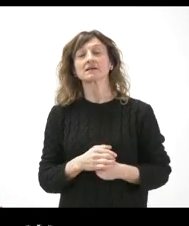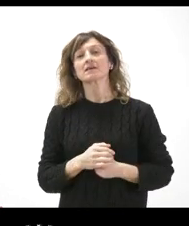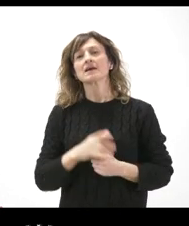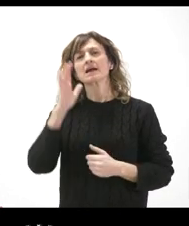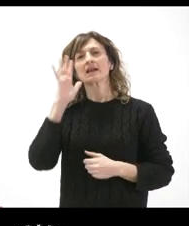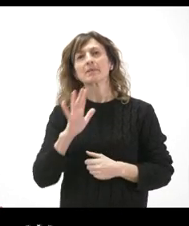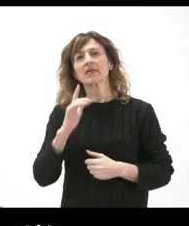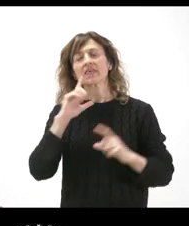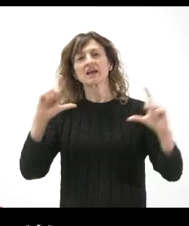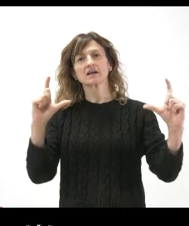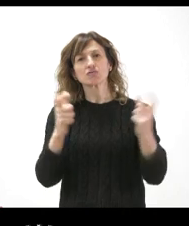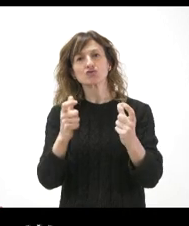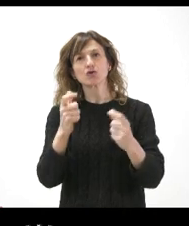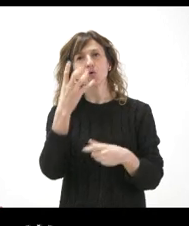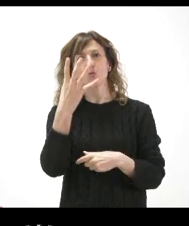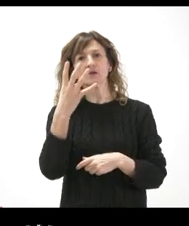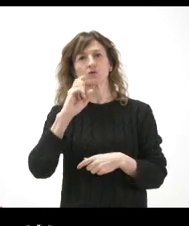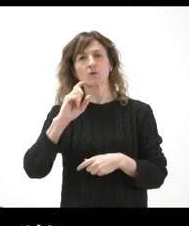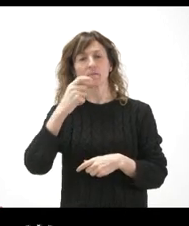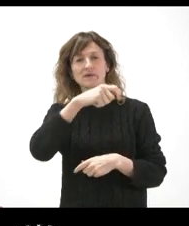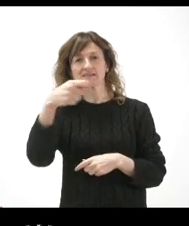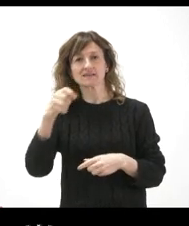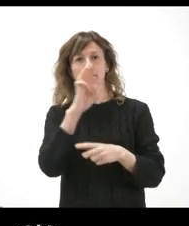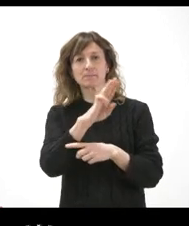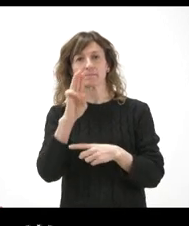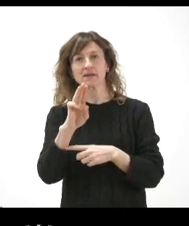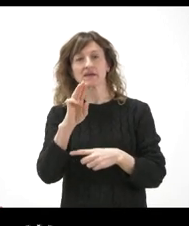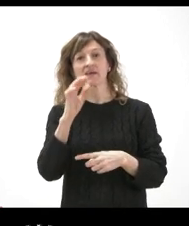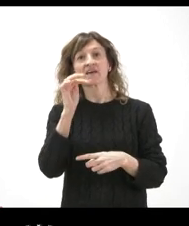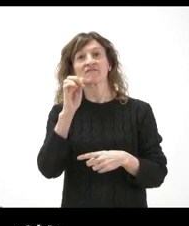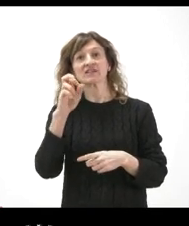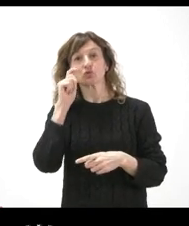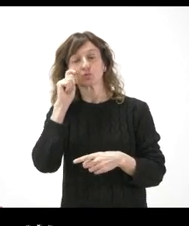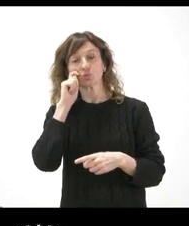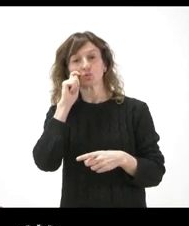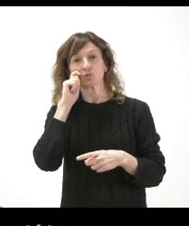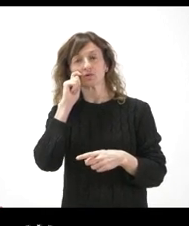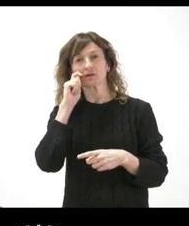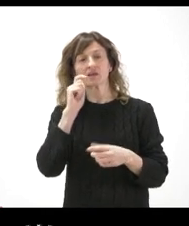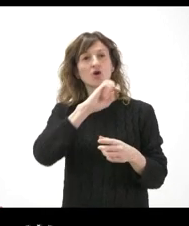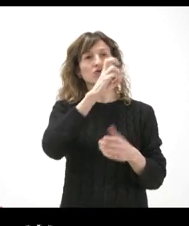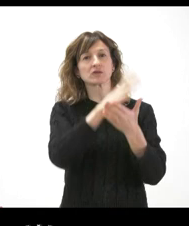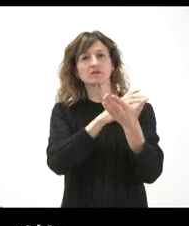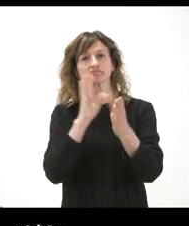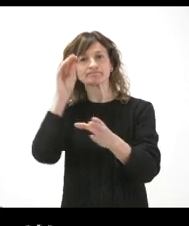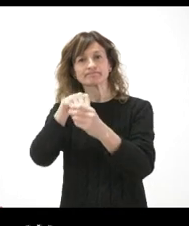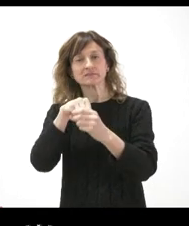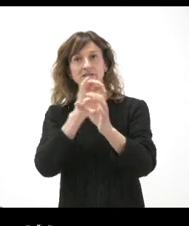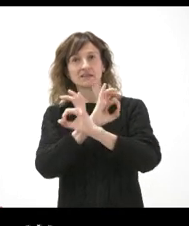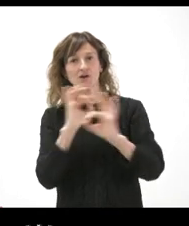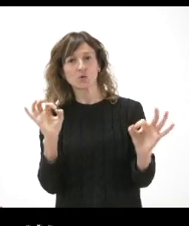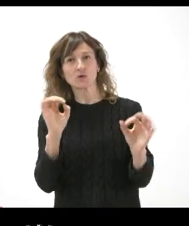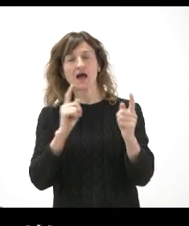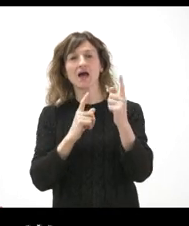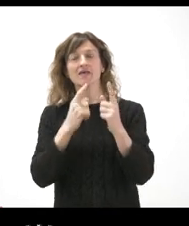haya producido esa reunión entre esos cuatro presidentes del PP en Fitur y no se haya incluido a ninguna otra comunidad? Que lo han llegado a denominar en algunos